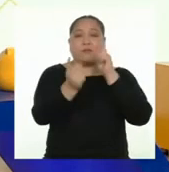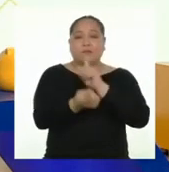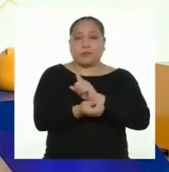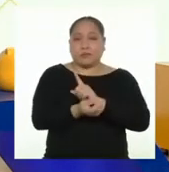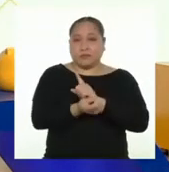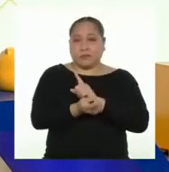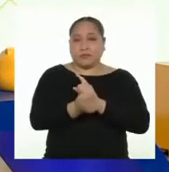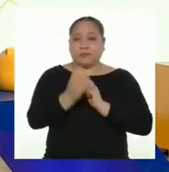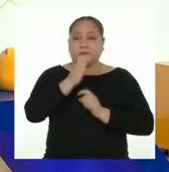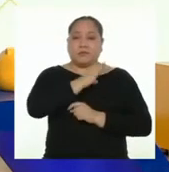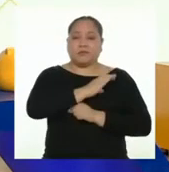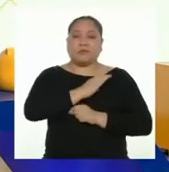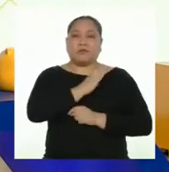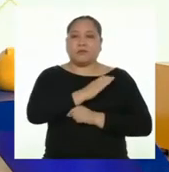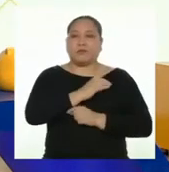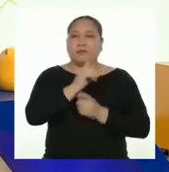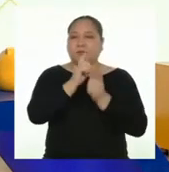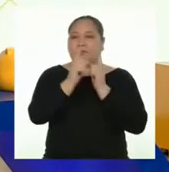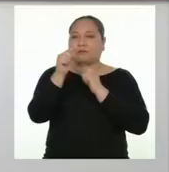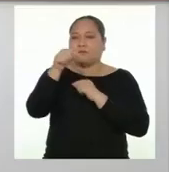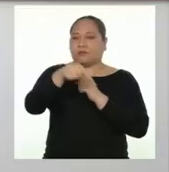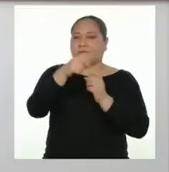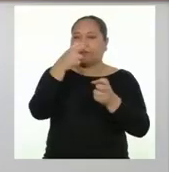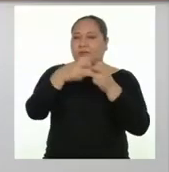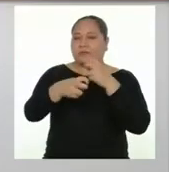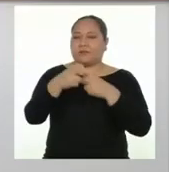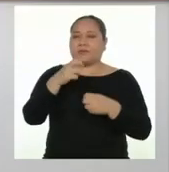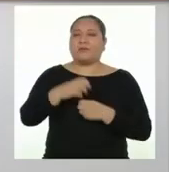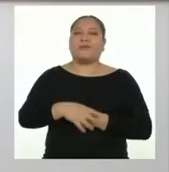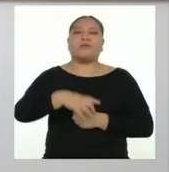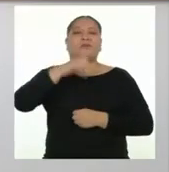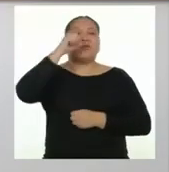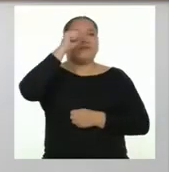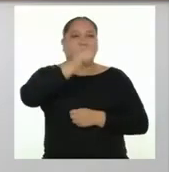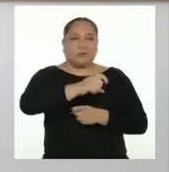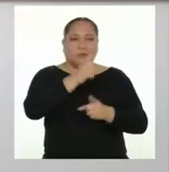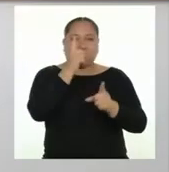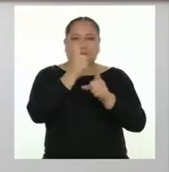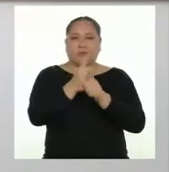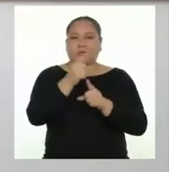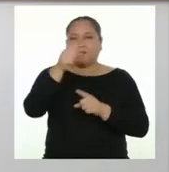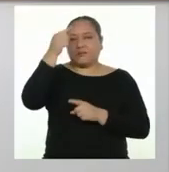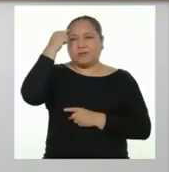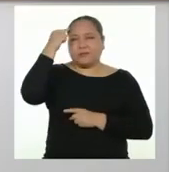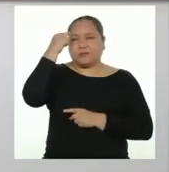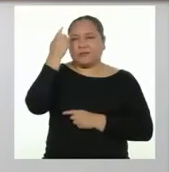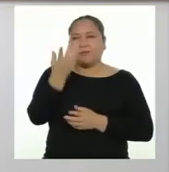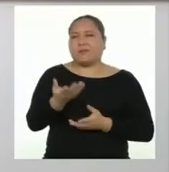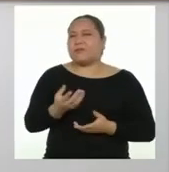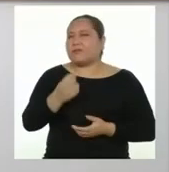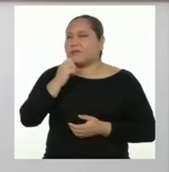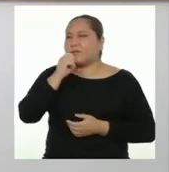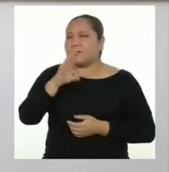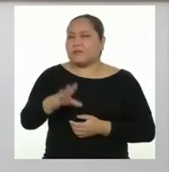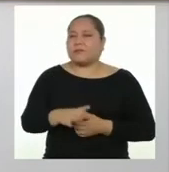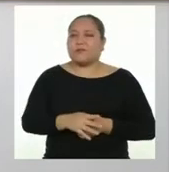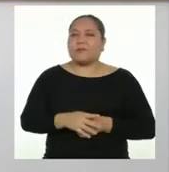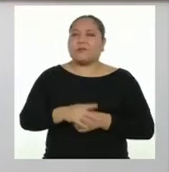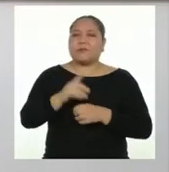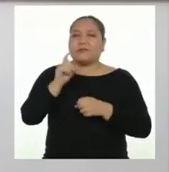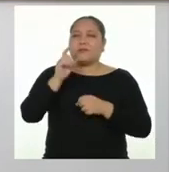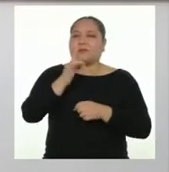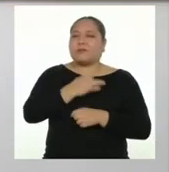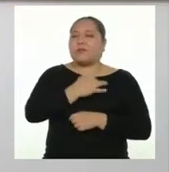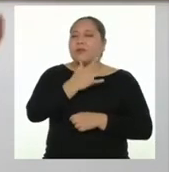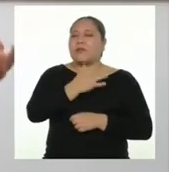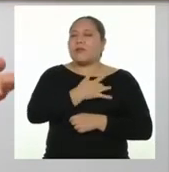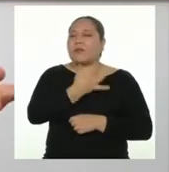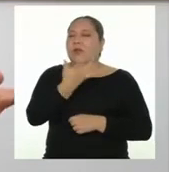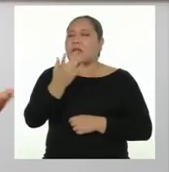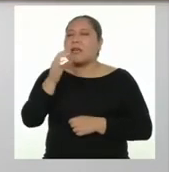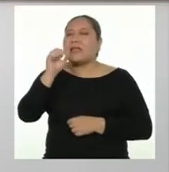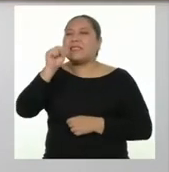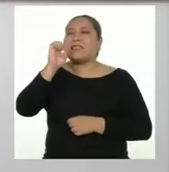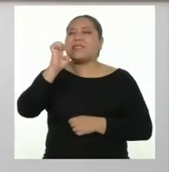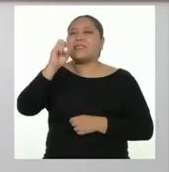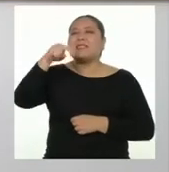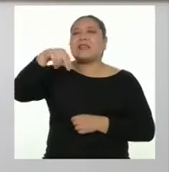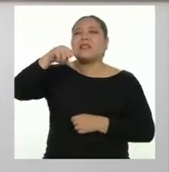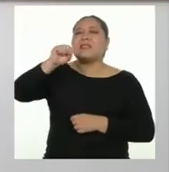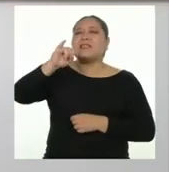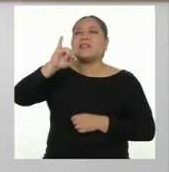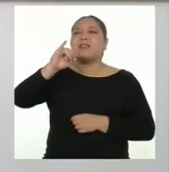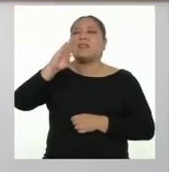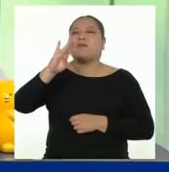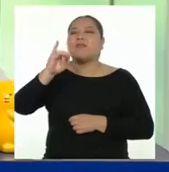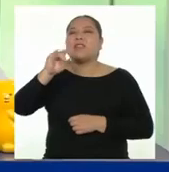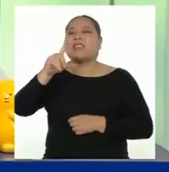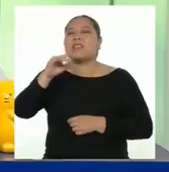para cambiar significativamente esta situación. Así es. ¿A qué crees que se refiere con sensibilizar a las personas y fomentar un